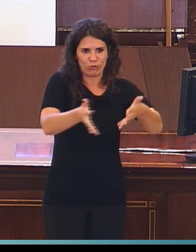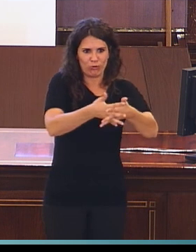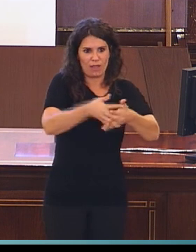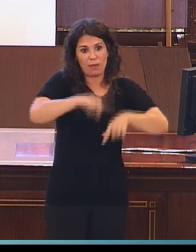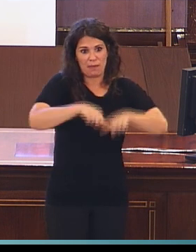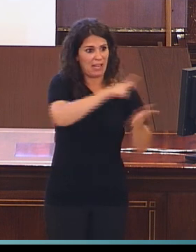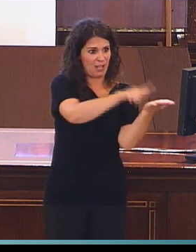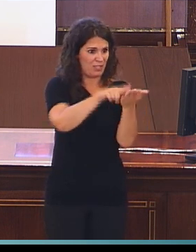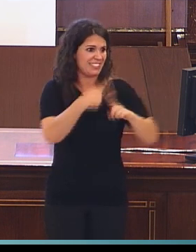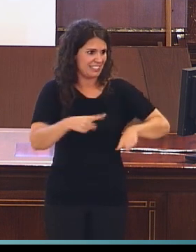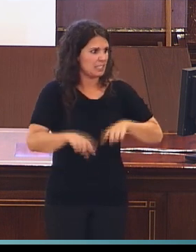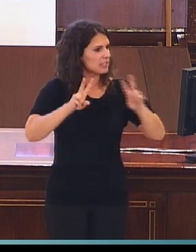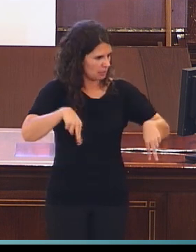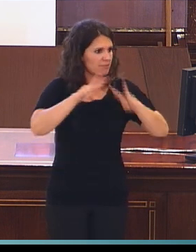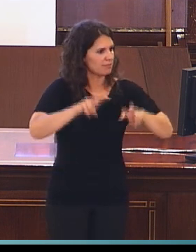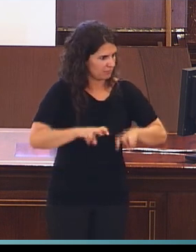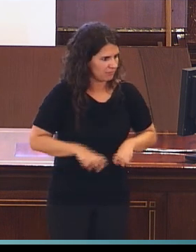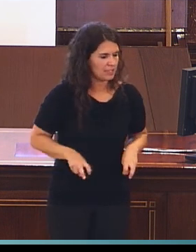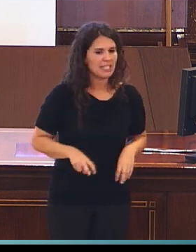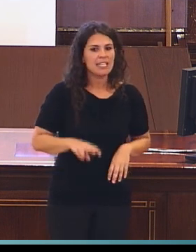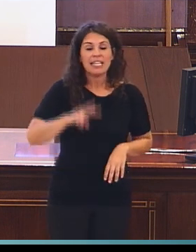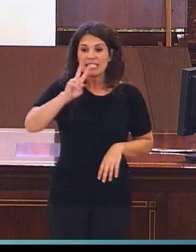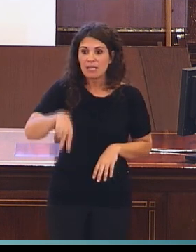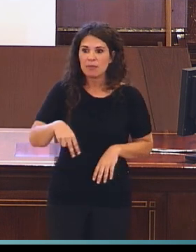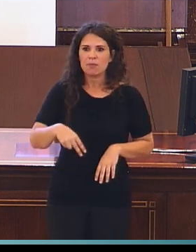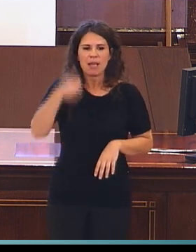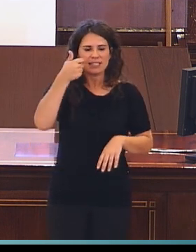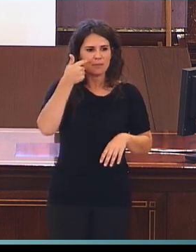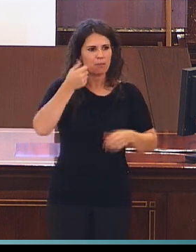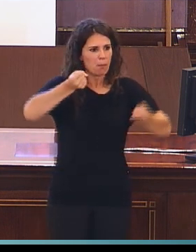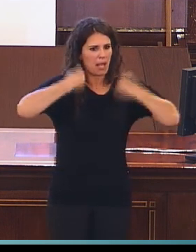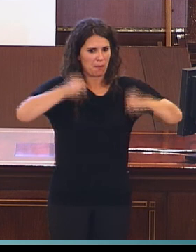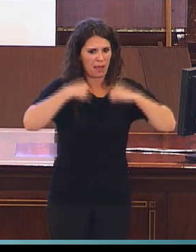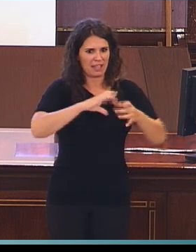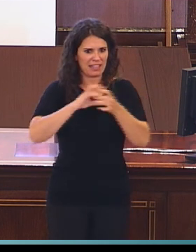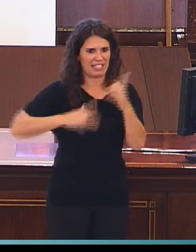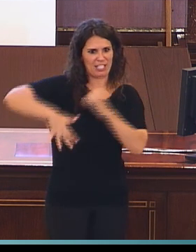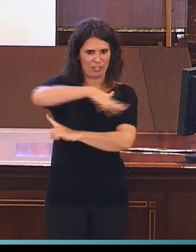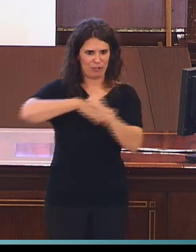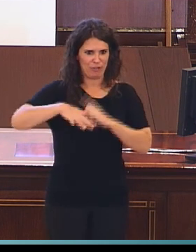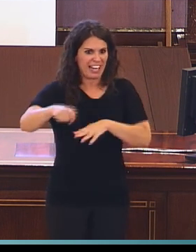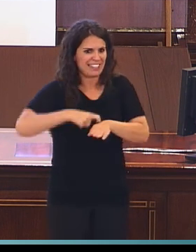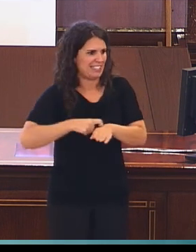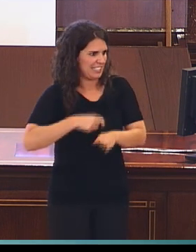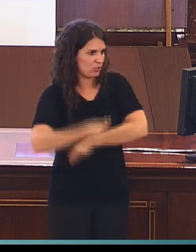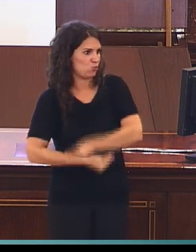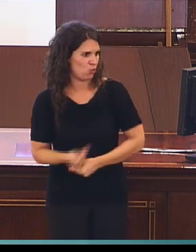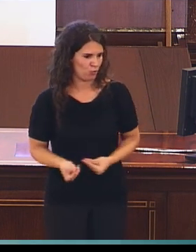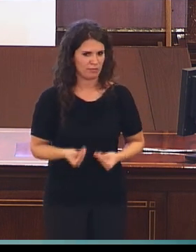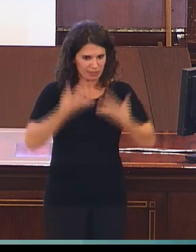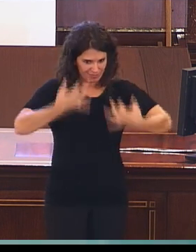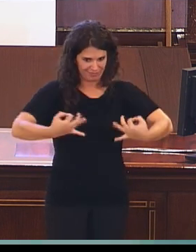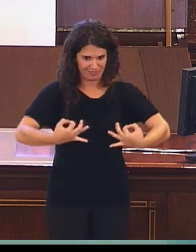interés suscita los estudios a nivel pragmático, las características del discurso. En